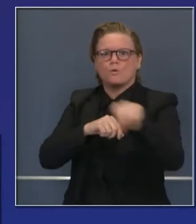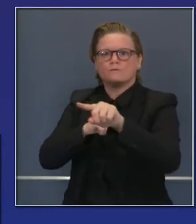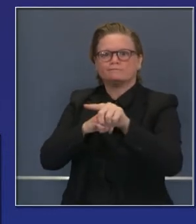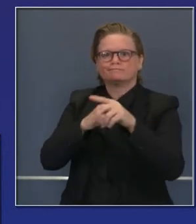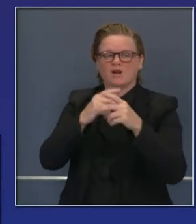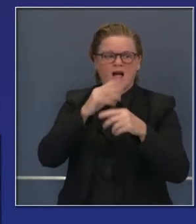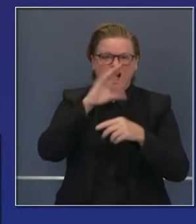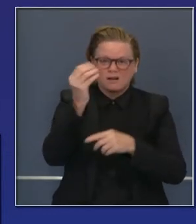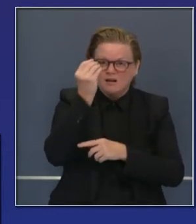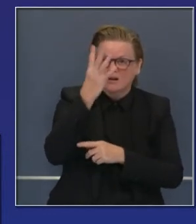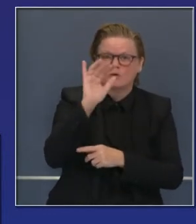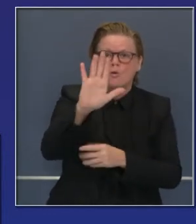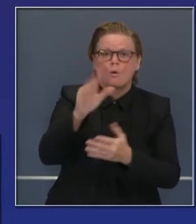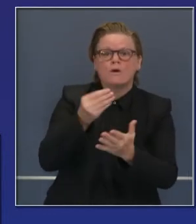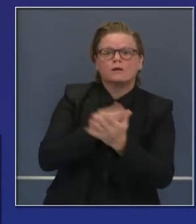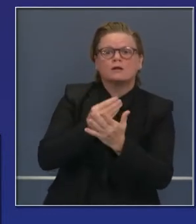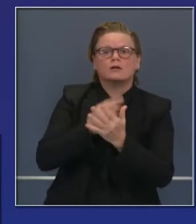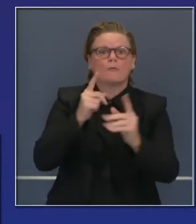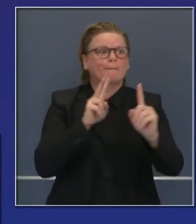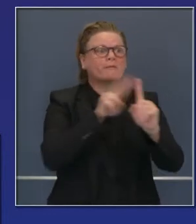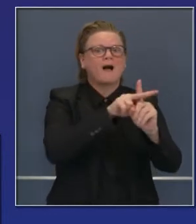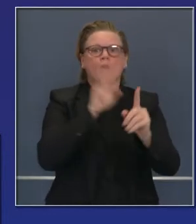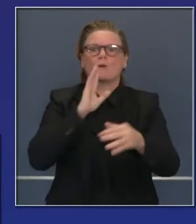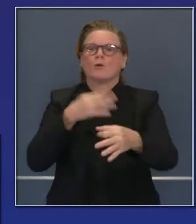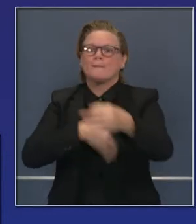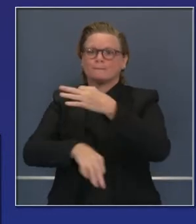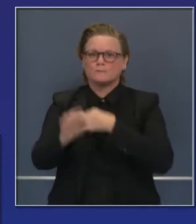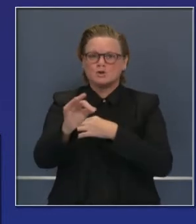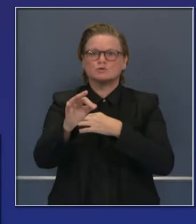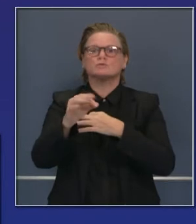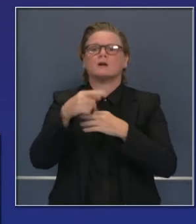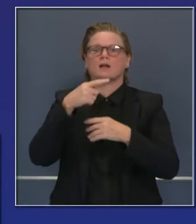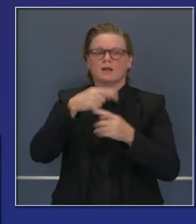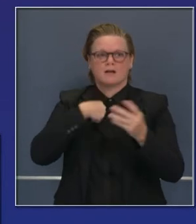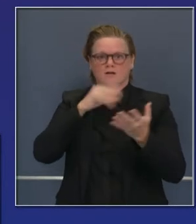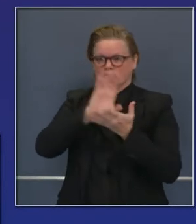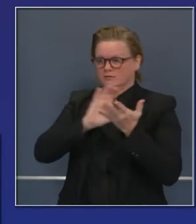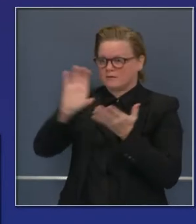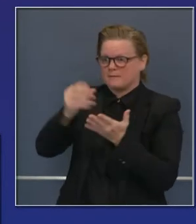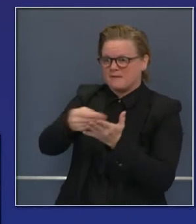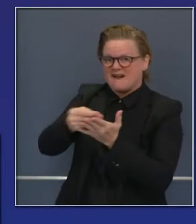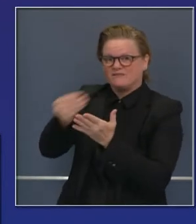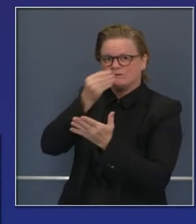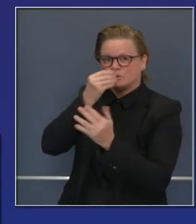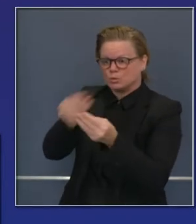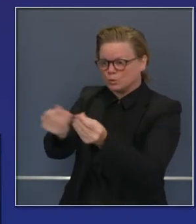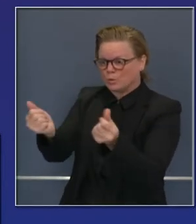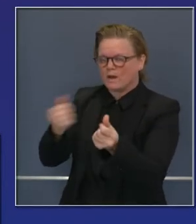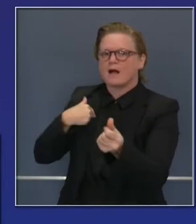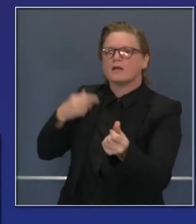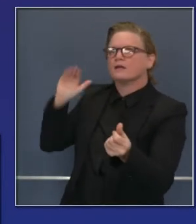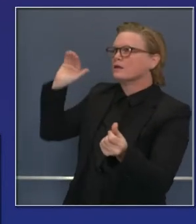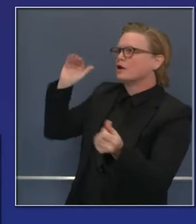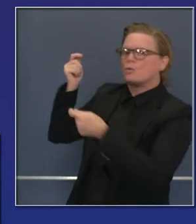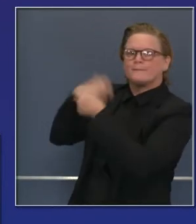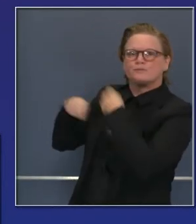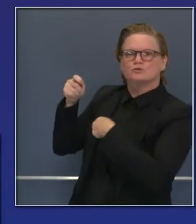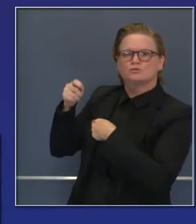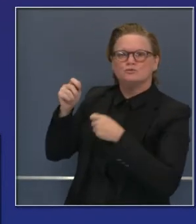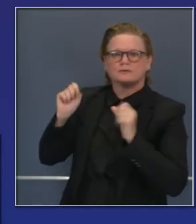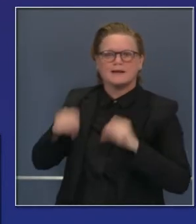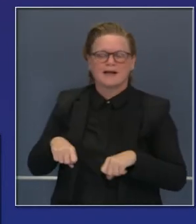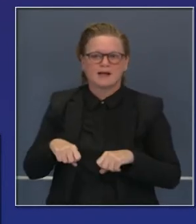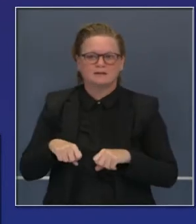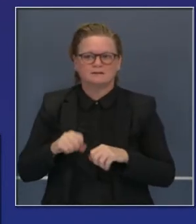% para dar 100% de alimentos gratuitos. Tenemos tres alimentos gratuitos a